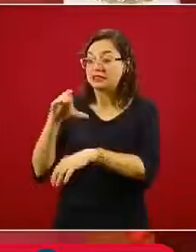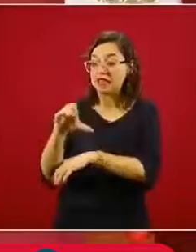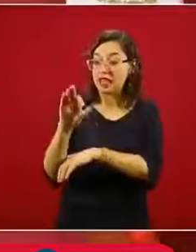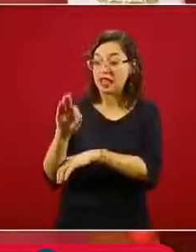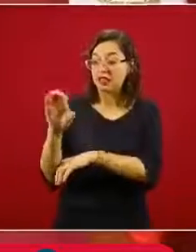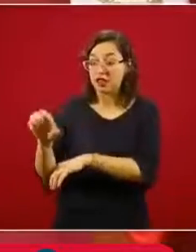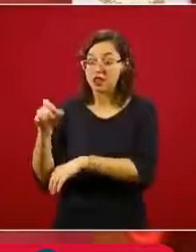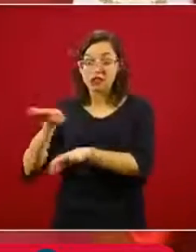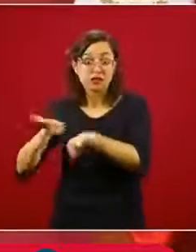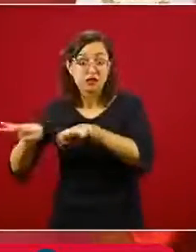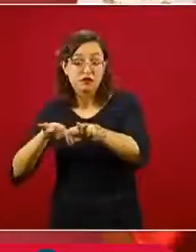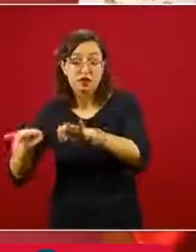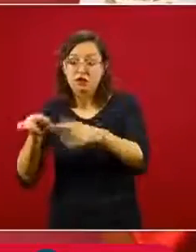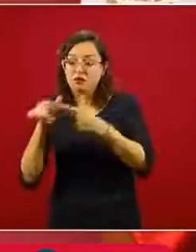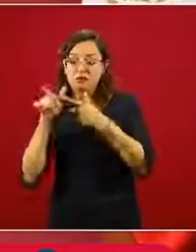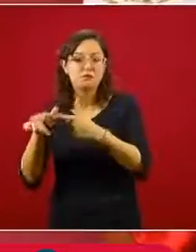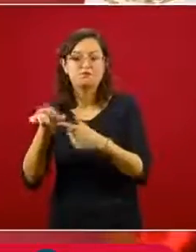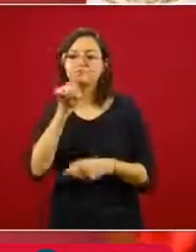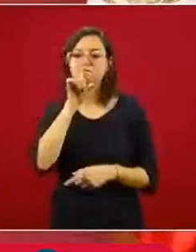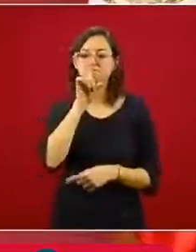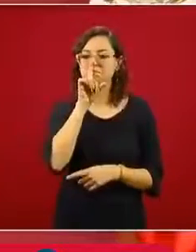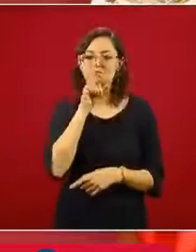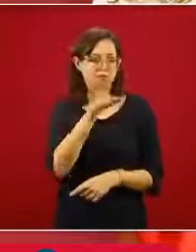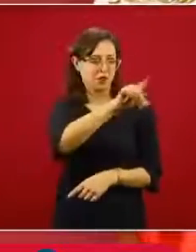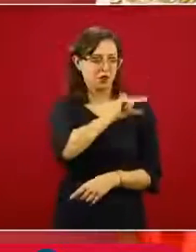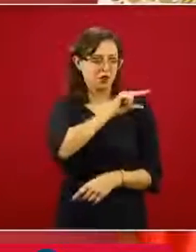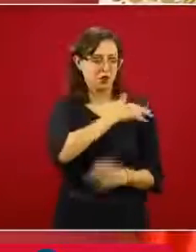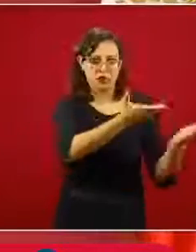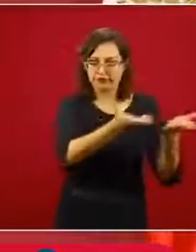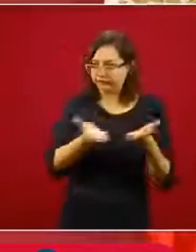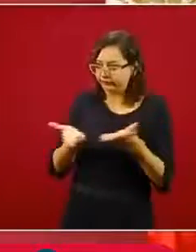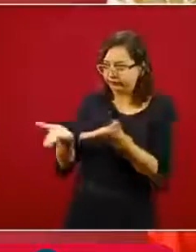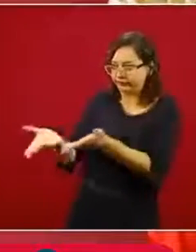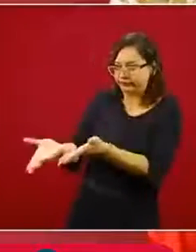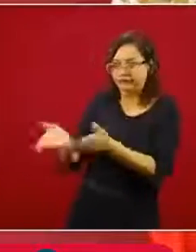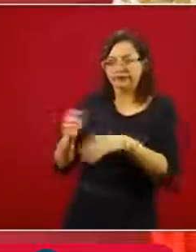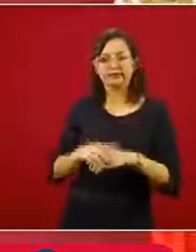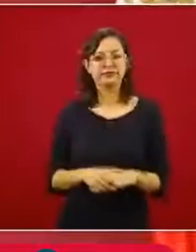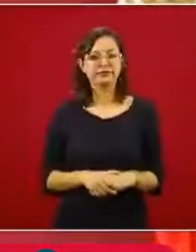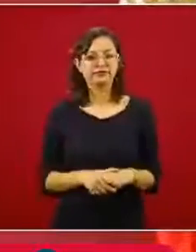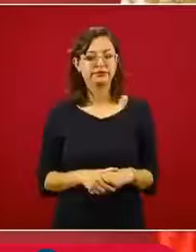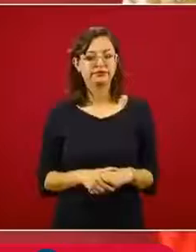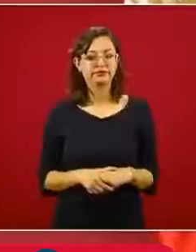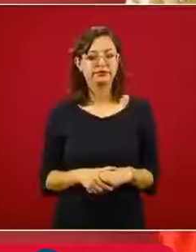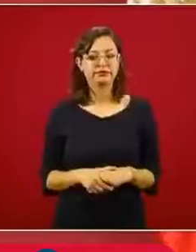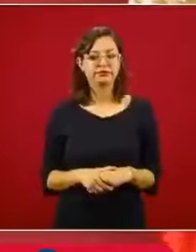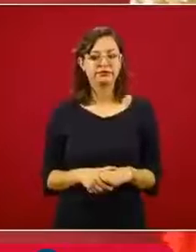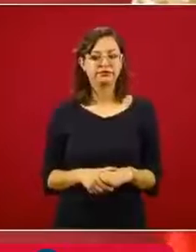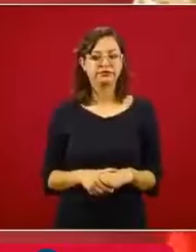que generaran energía para darle preferencia